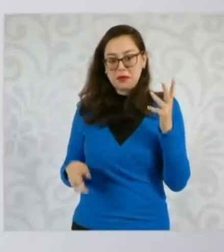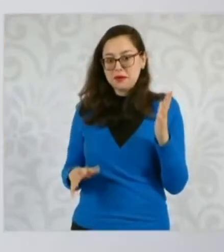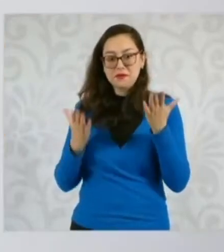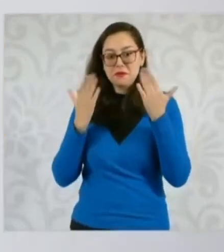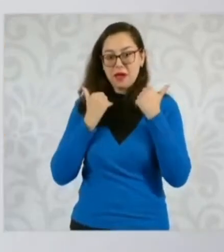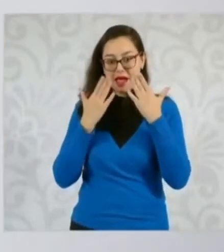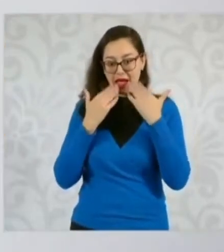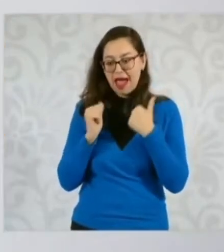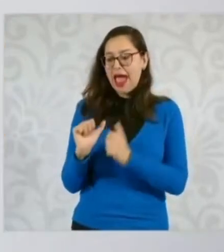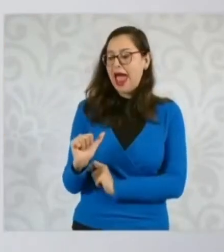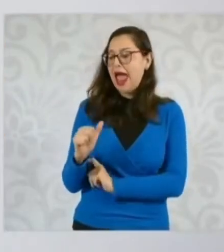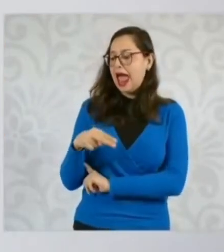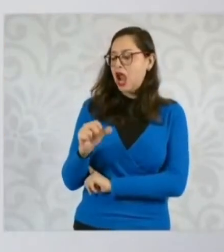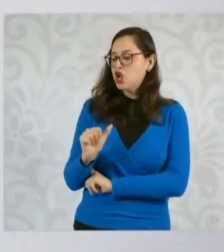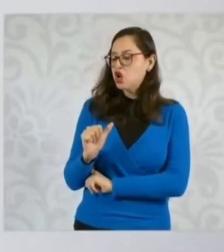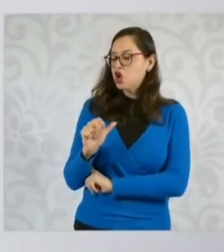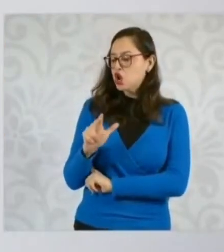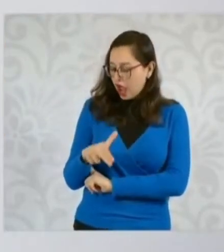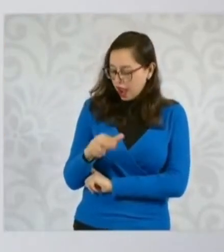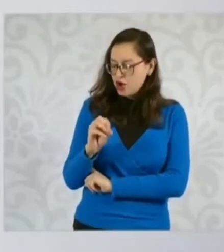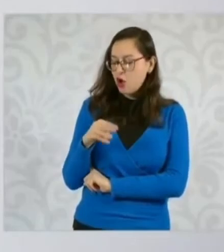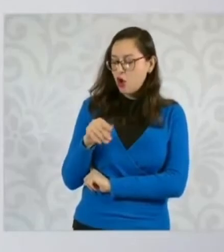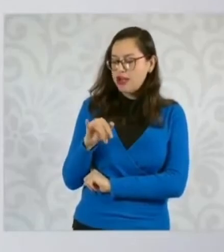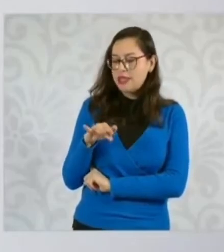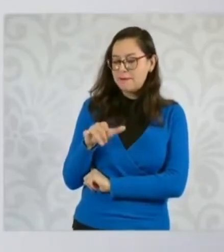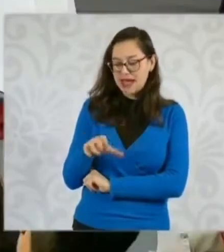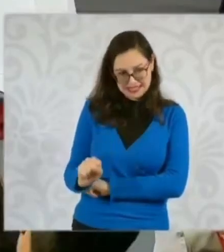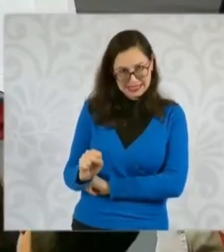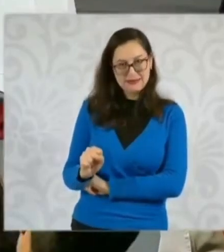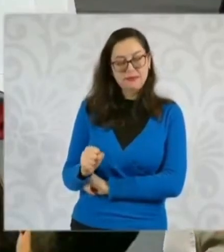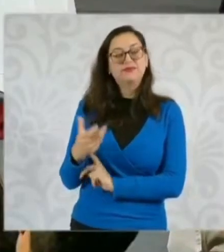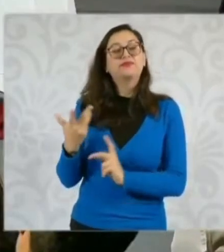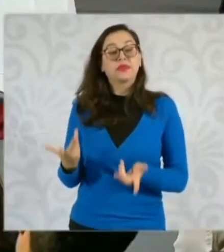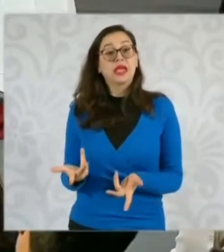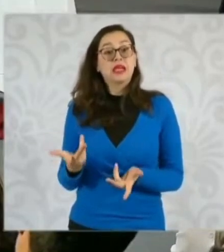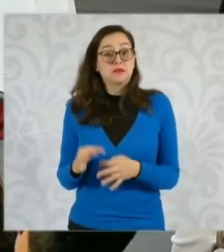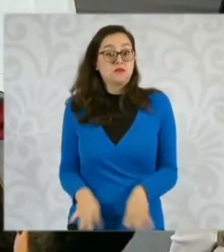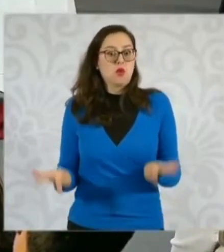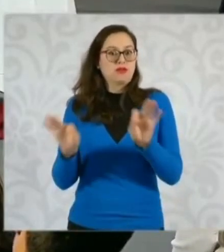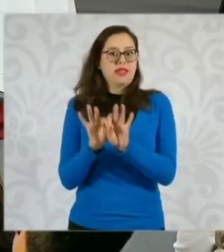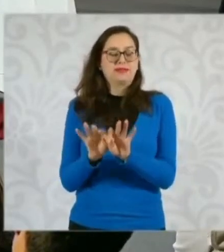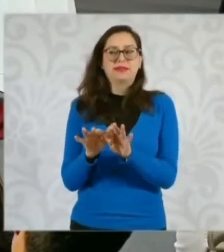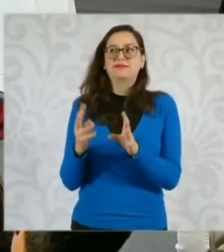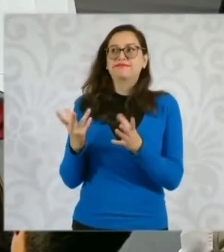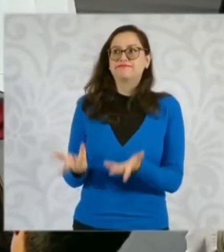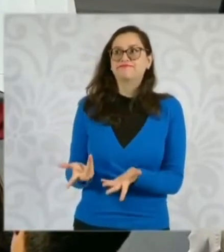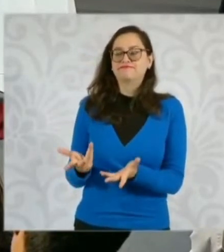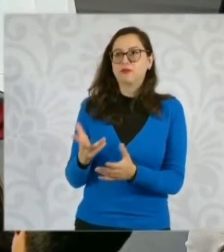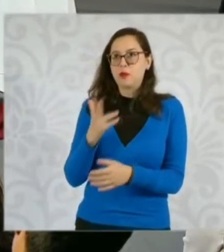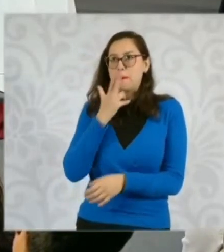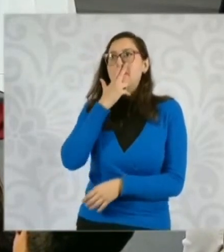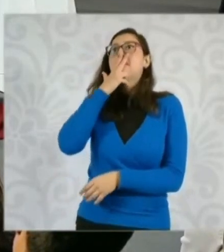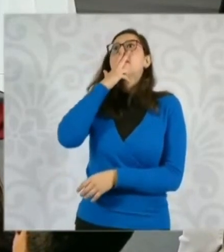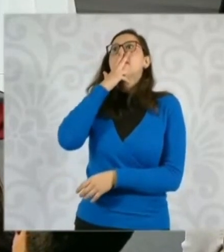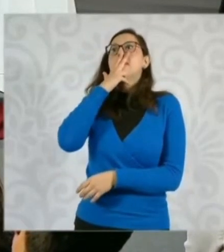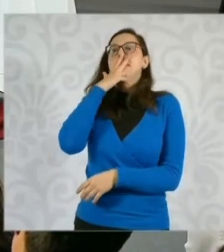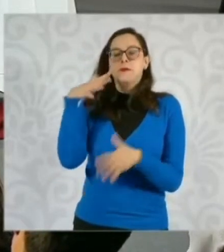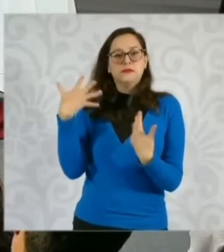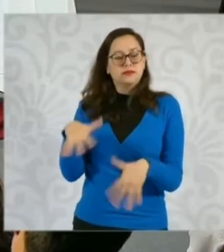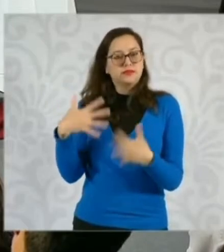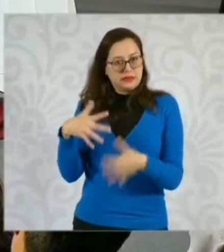sus nombres, pero que han jugado un papel trascendental en la historia de México, en las cuatro